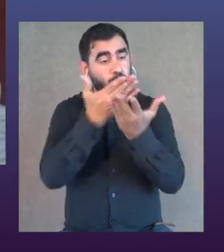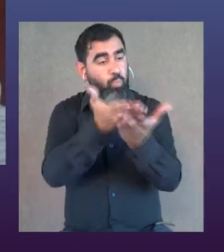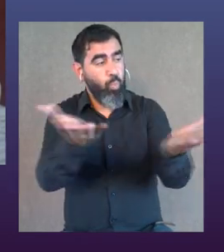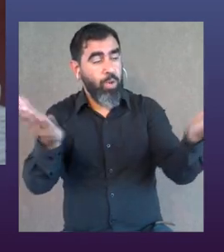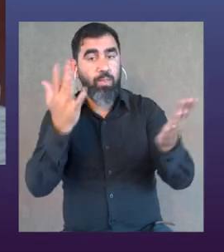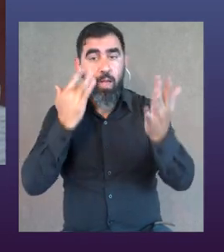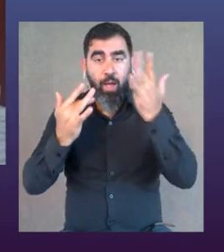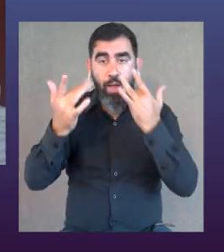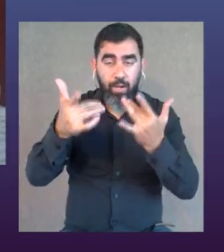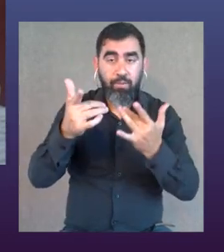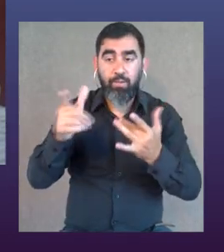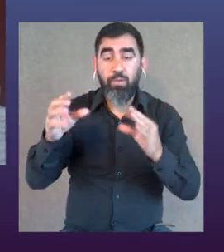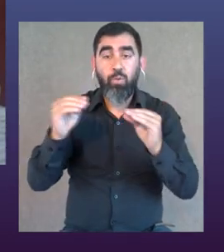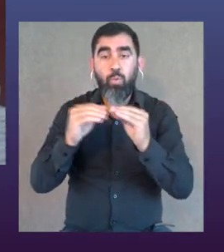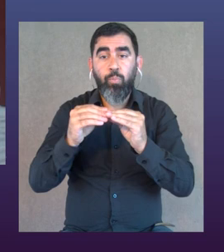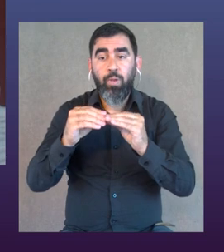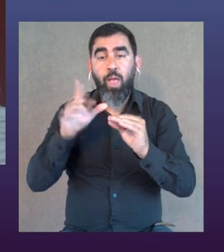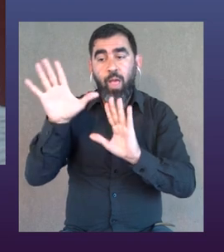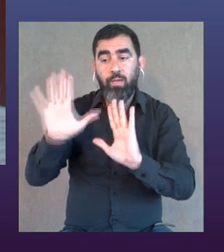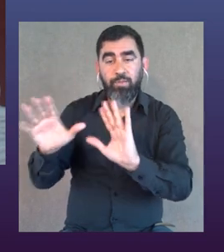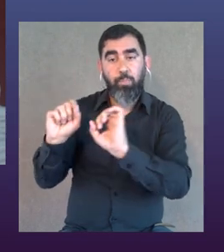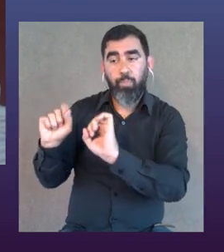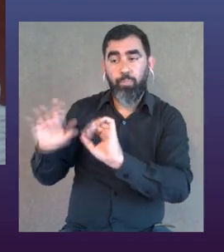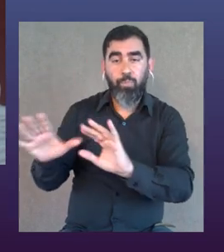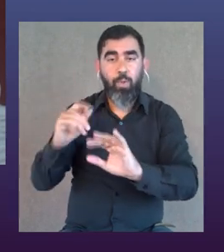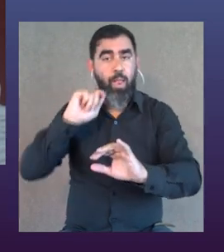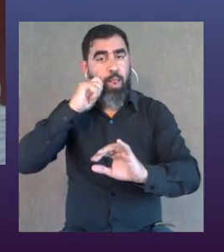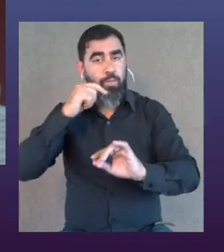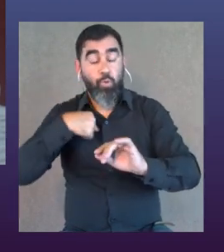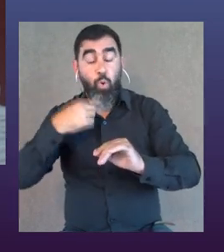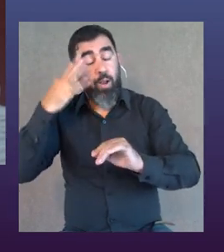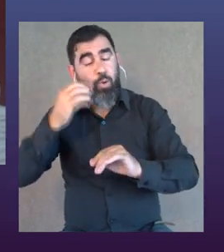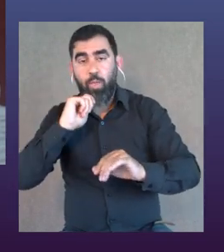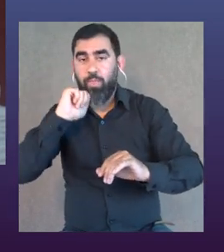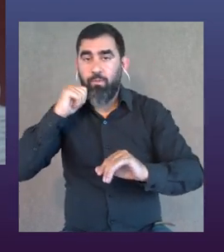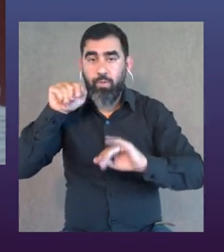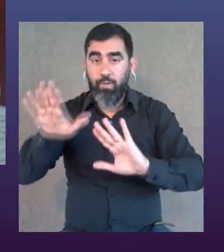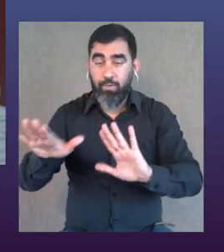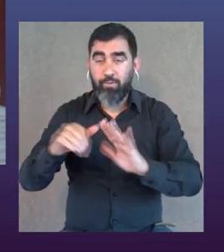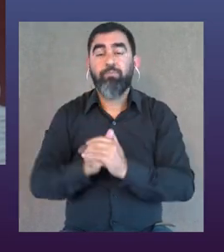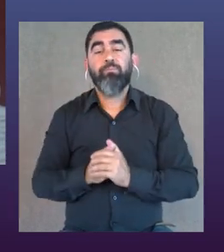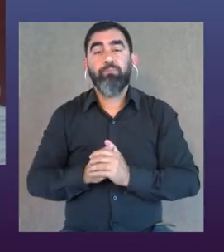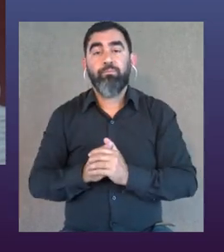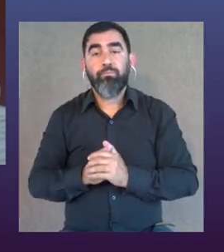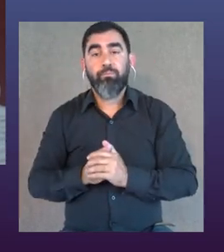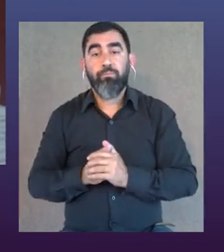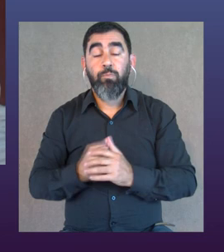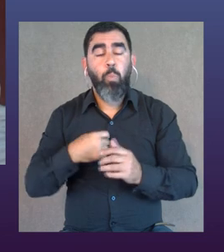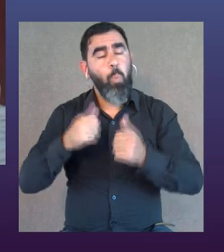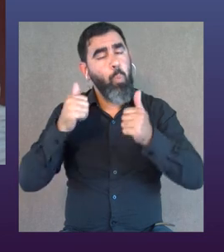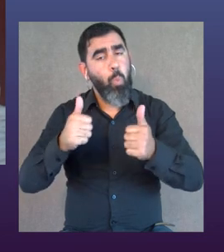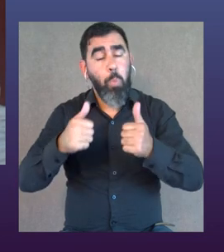acaba el registro de obra van a ver que Natalia tiene una fiscalidad particular maravillosa para mí bueno está